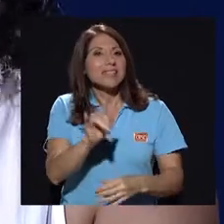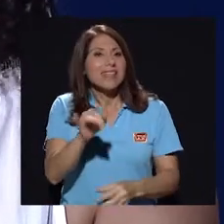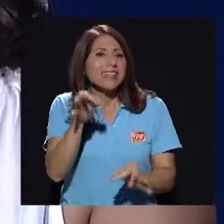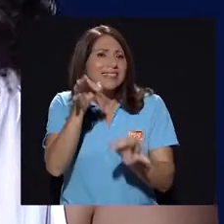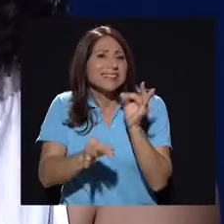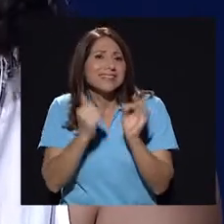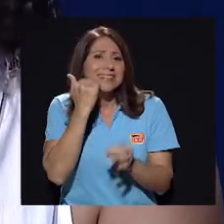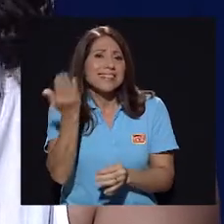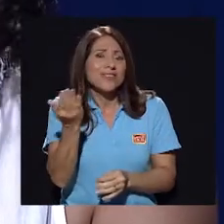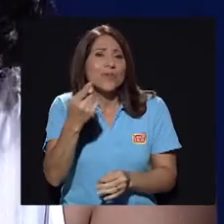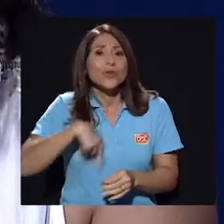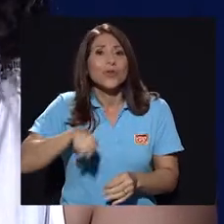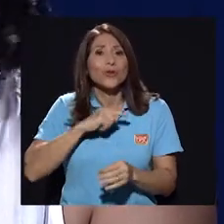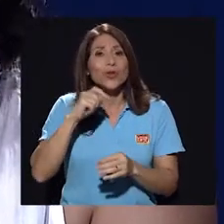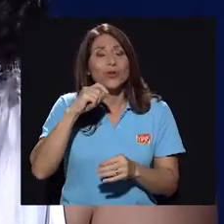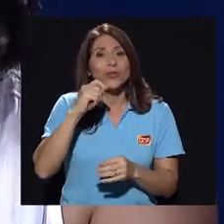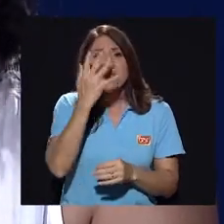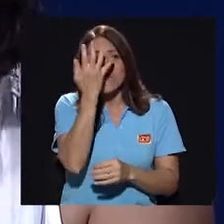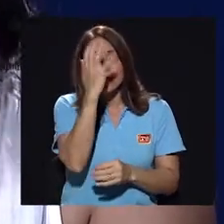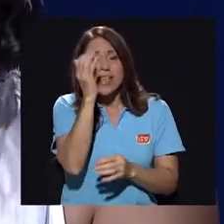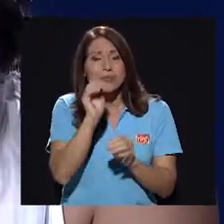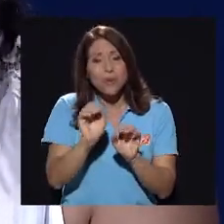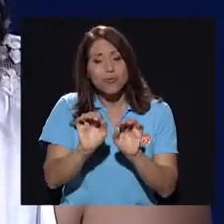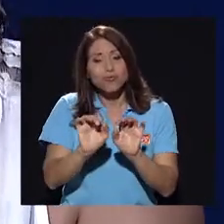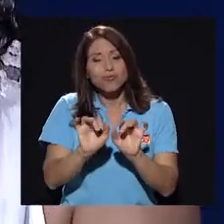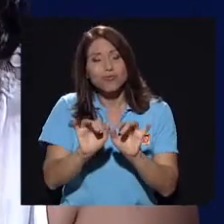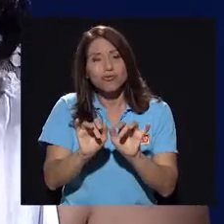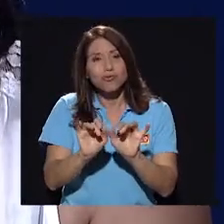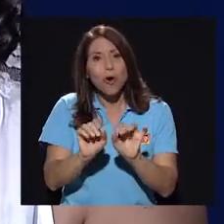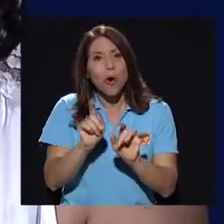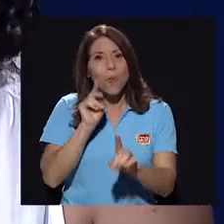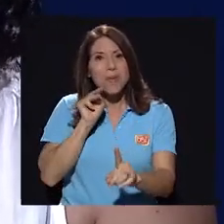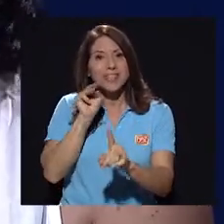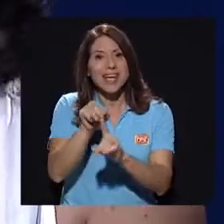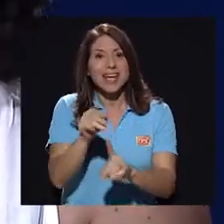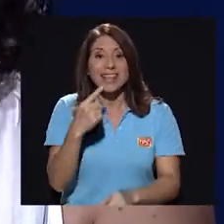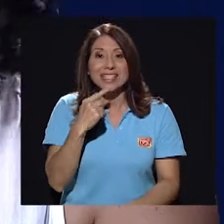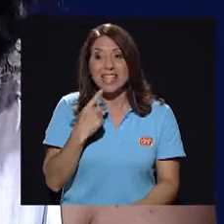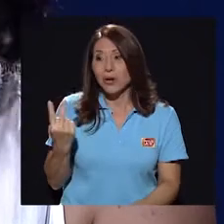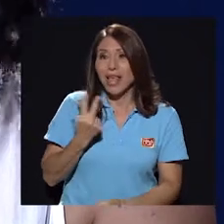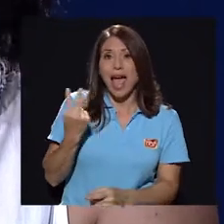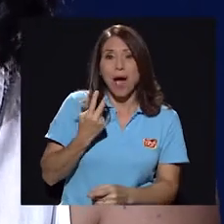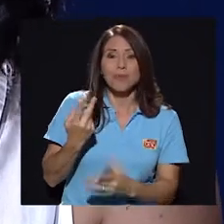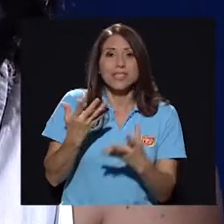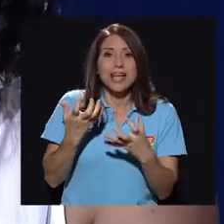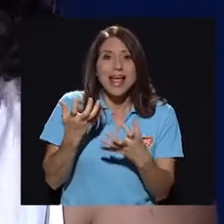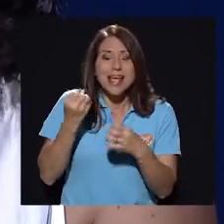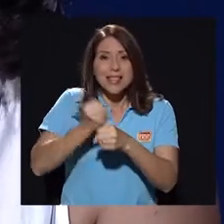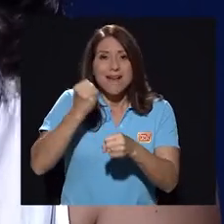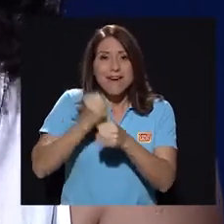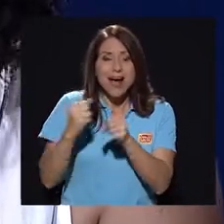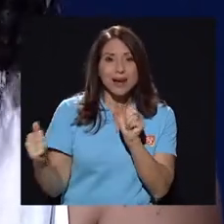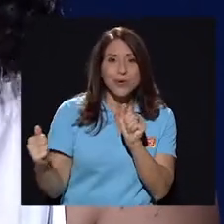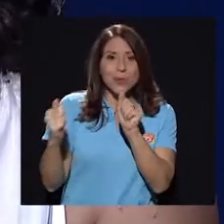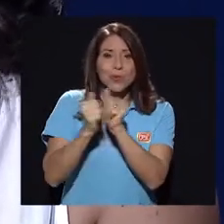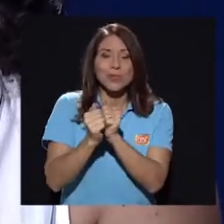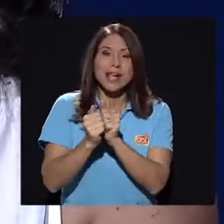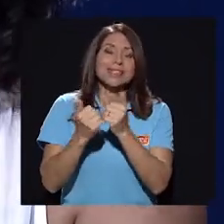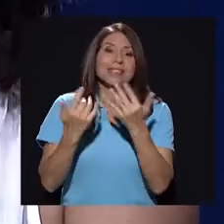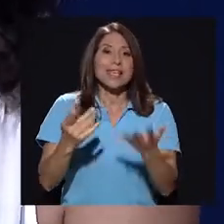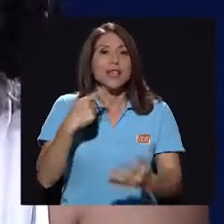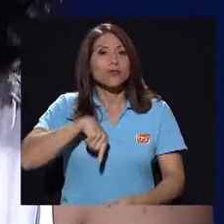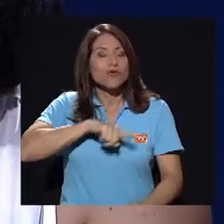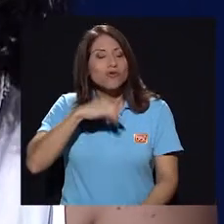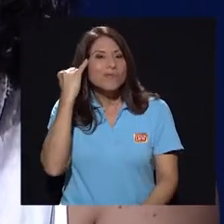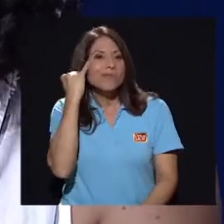así de sencillo, le escribimos un mensaje por Facebook, así, diciéndole que las dos teníamos muchas ganas de trabajar juntas y